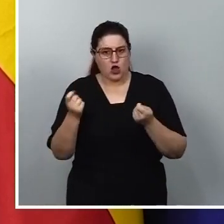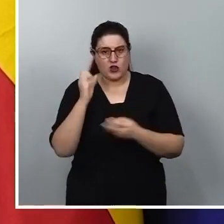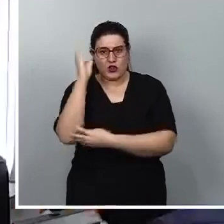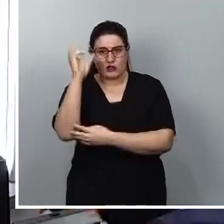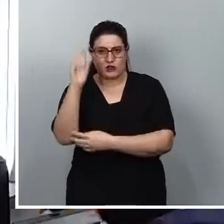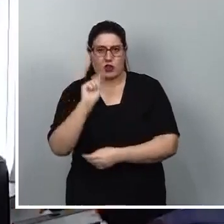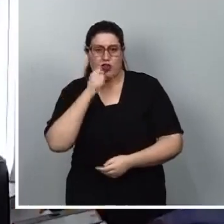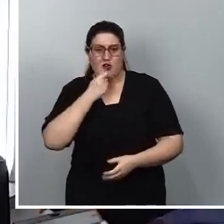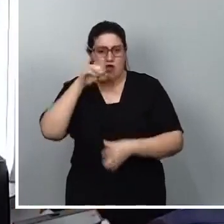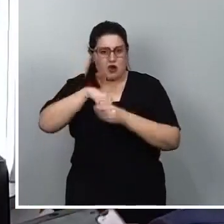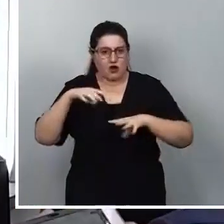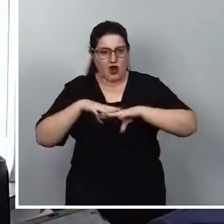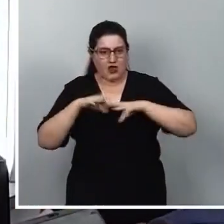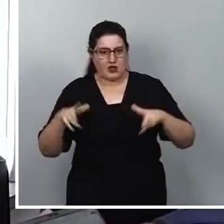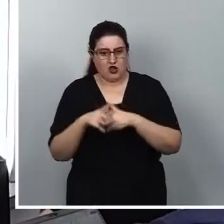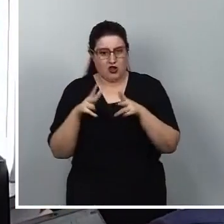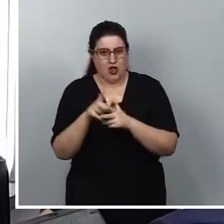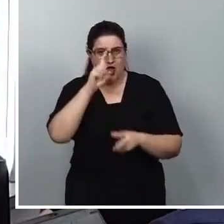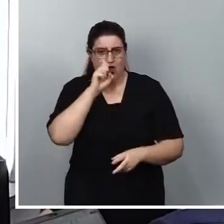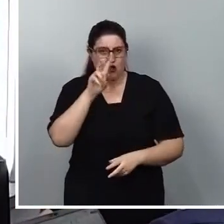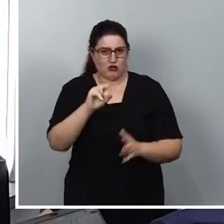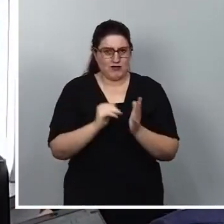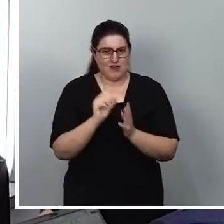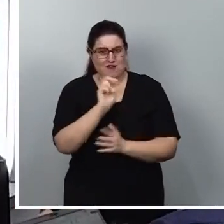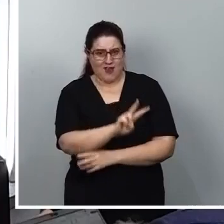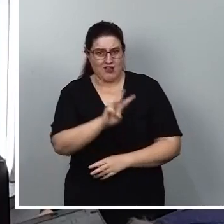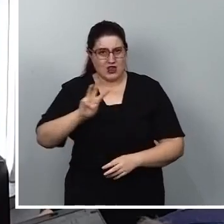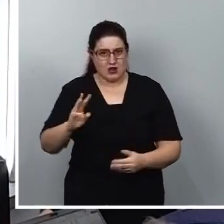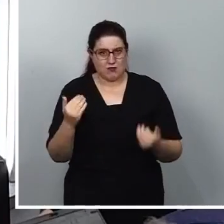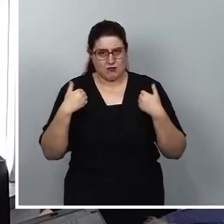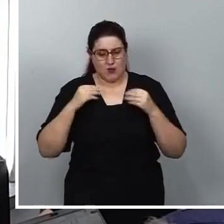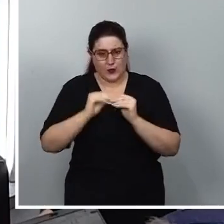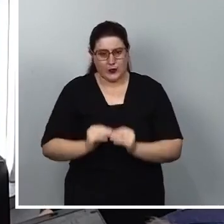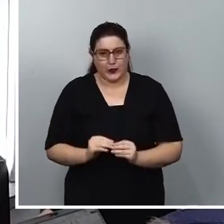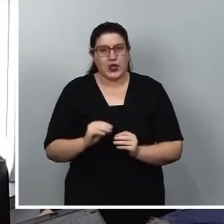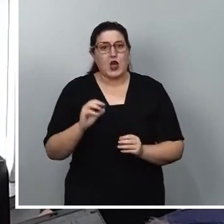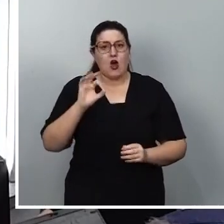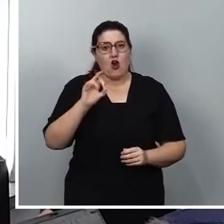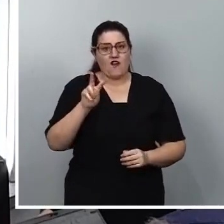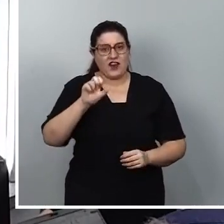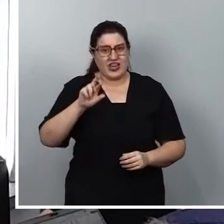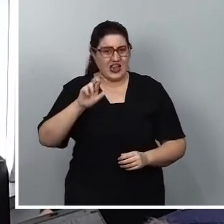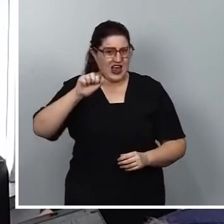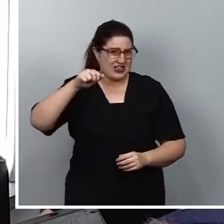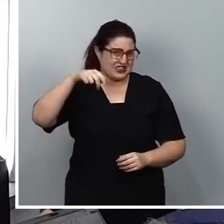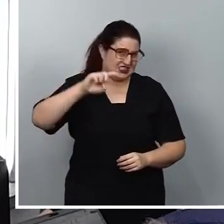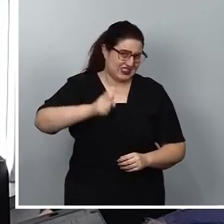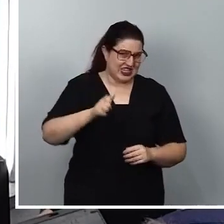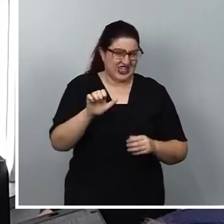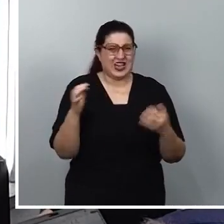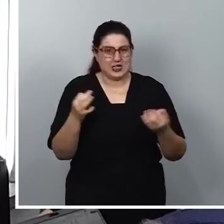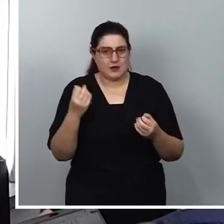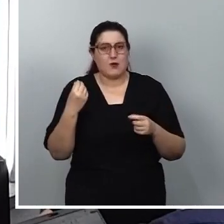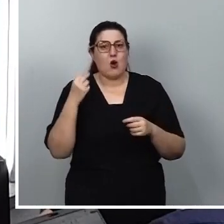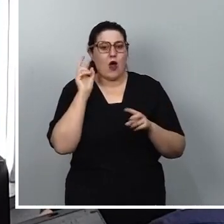en Redes Sociales del año 2023, que ha elaborado el OBERACSE, que como saben es el Observatorio Español del Racismo